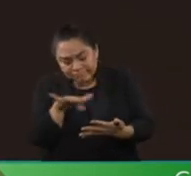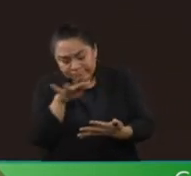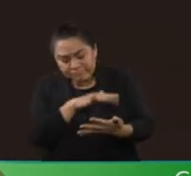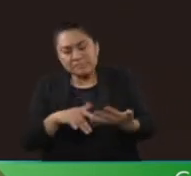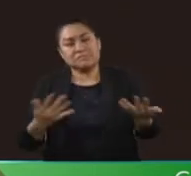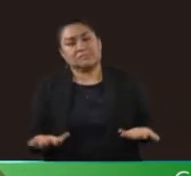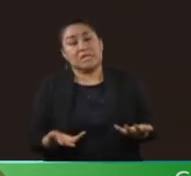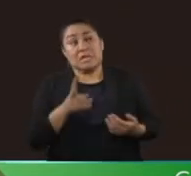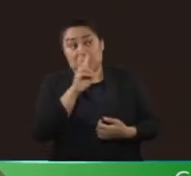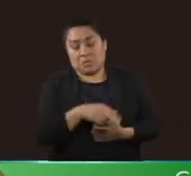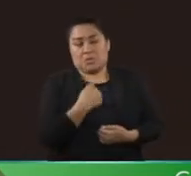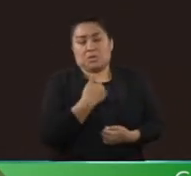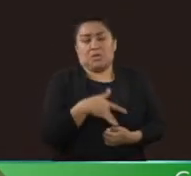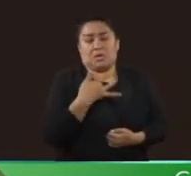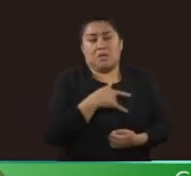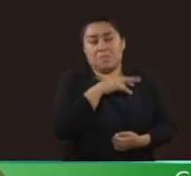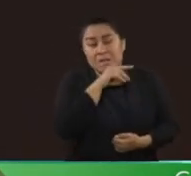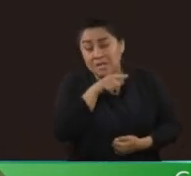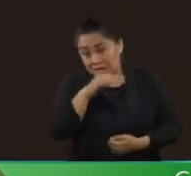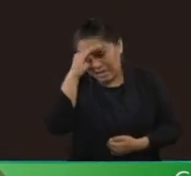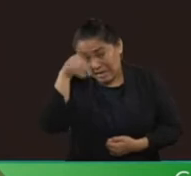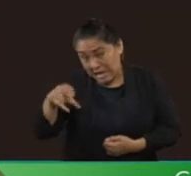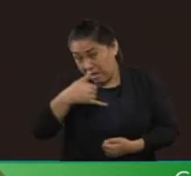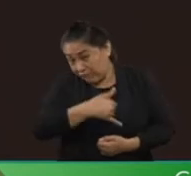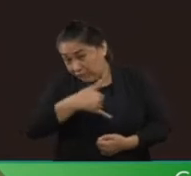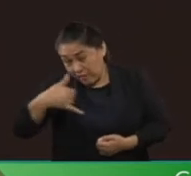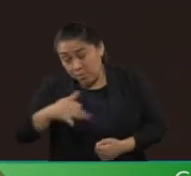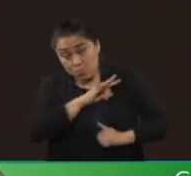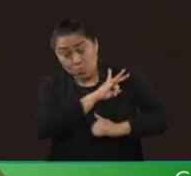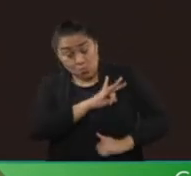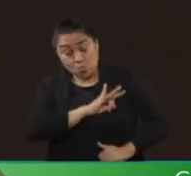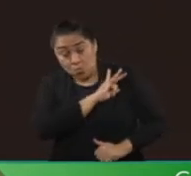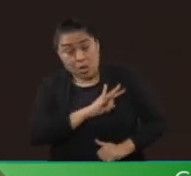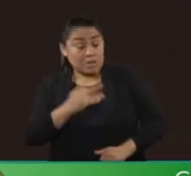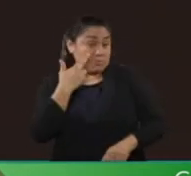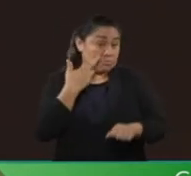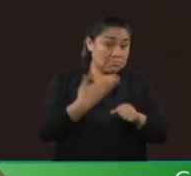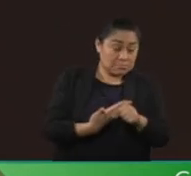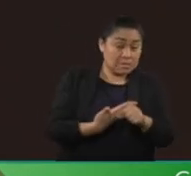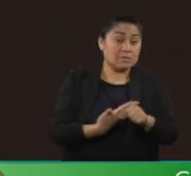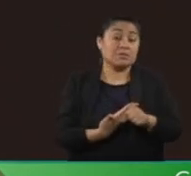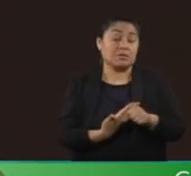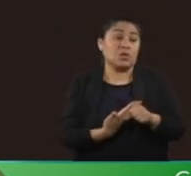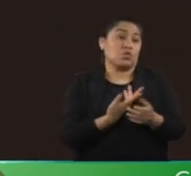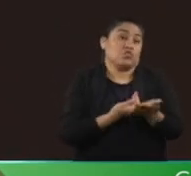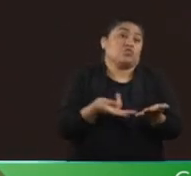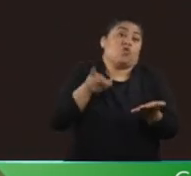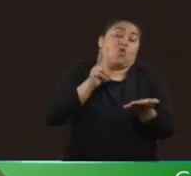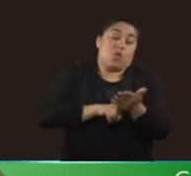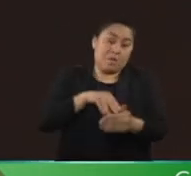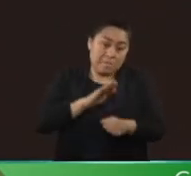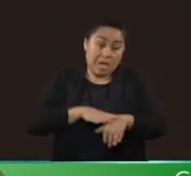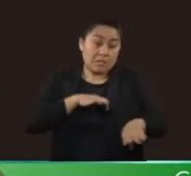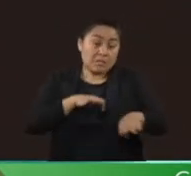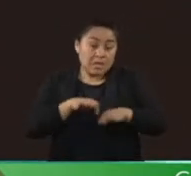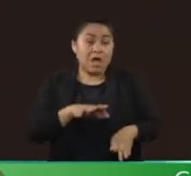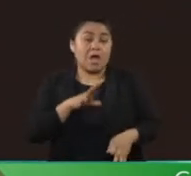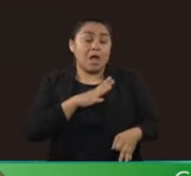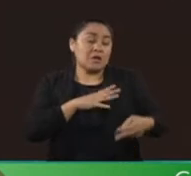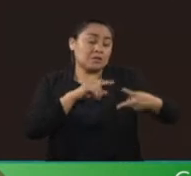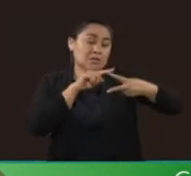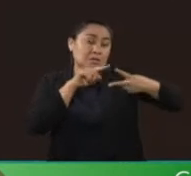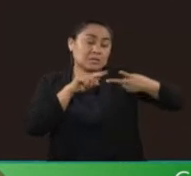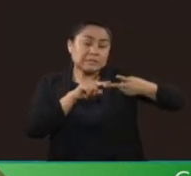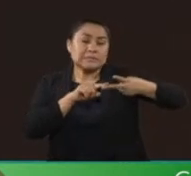preocupa sobremanera creer que el Infonavit será capaz de administrar adicional a sus actividades actuales dos áreas en las que